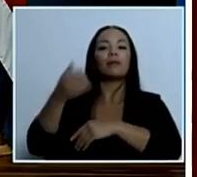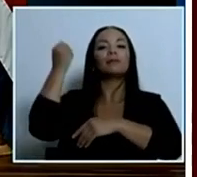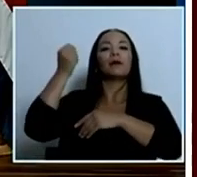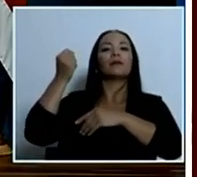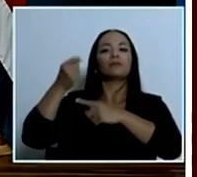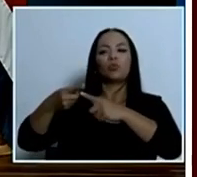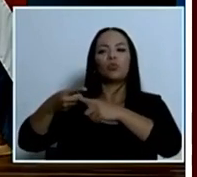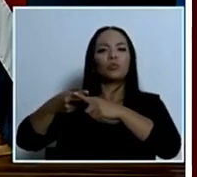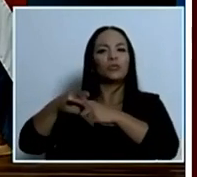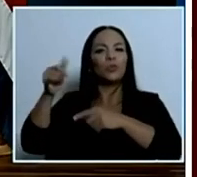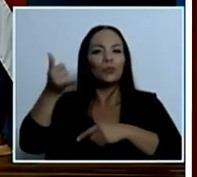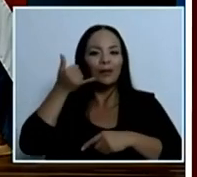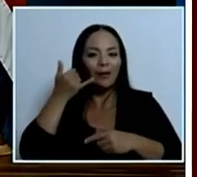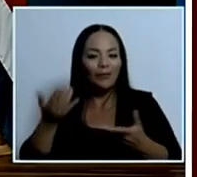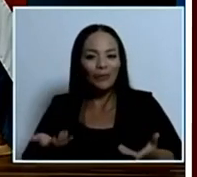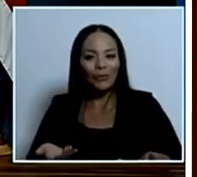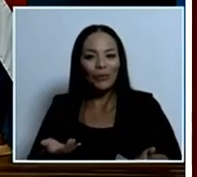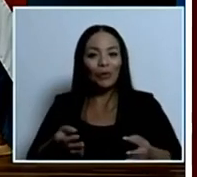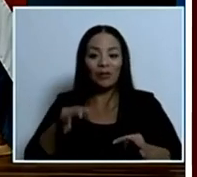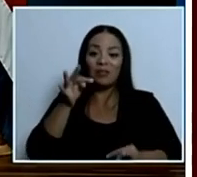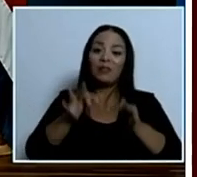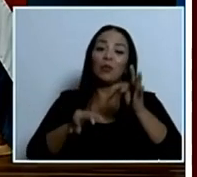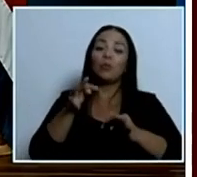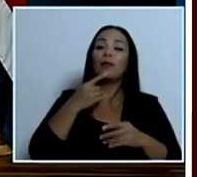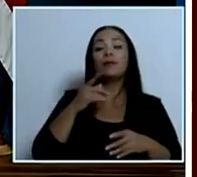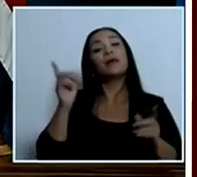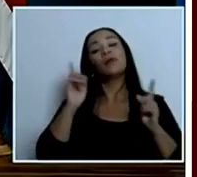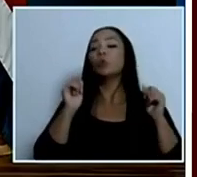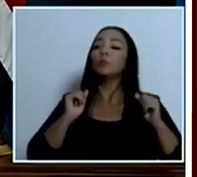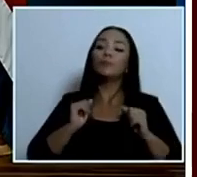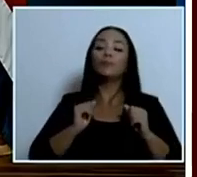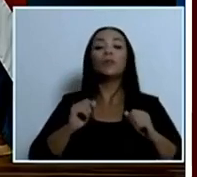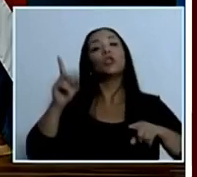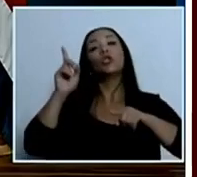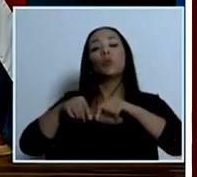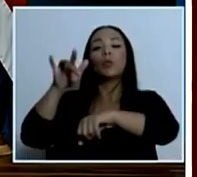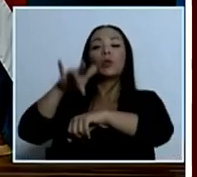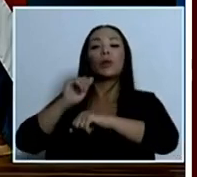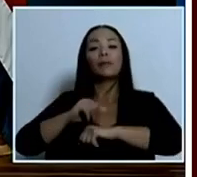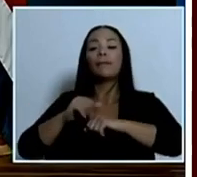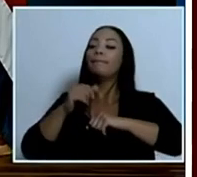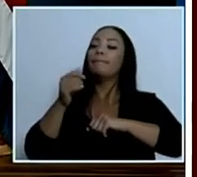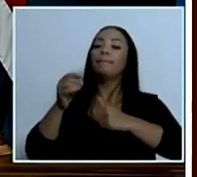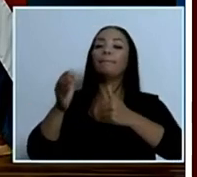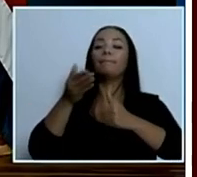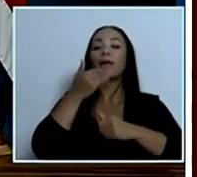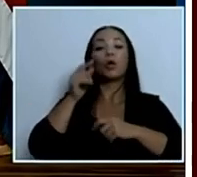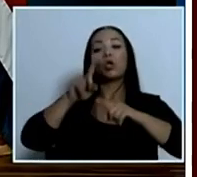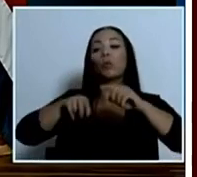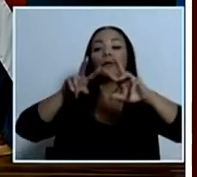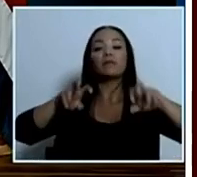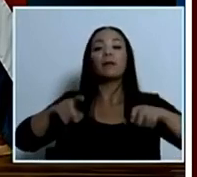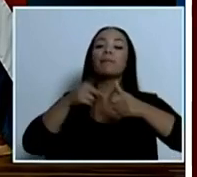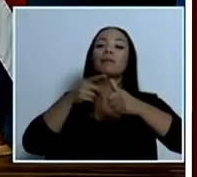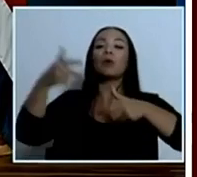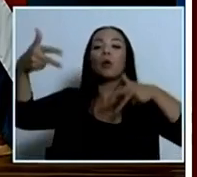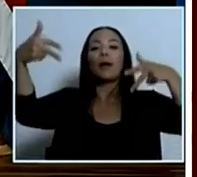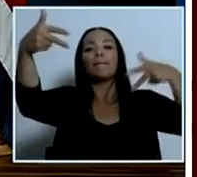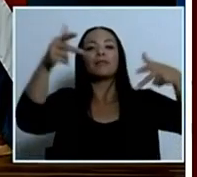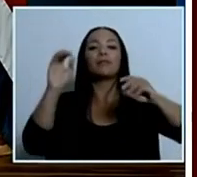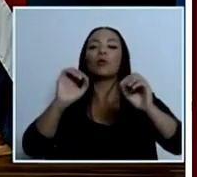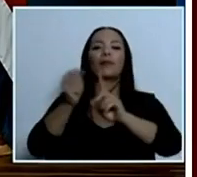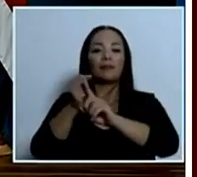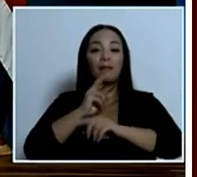teléfono y el tribunal dice ah no puede hacer nada hasta que tenga cámaras para que no vayan a maltratar a nadie así